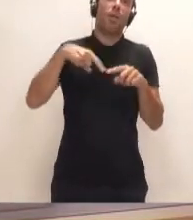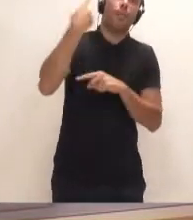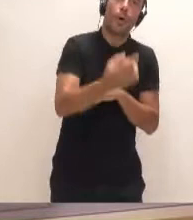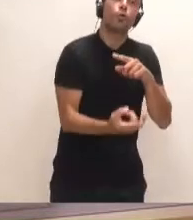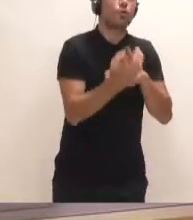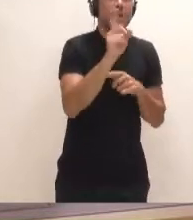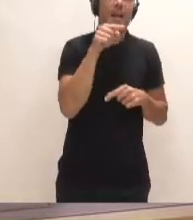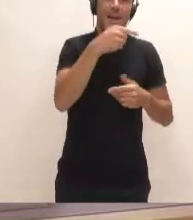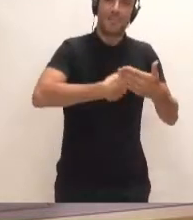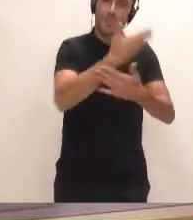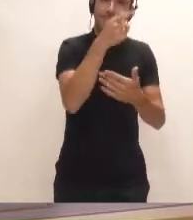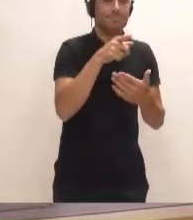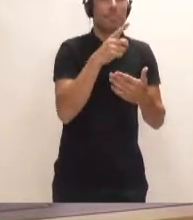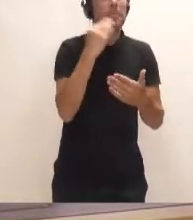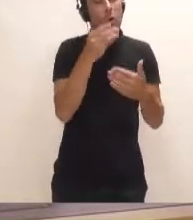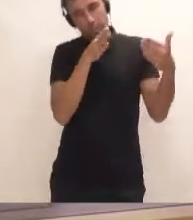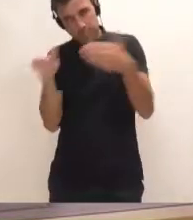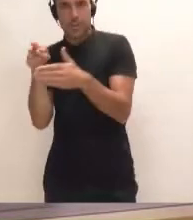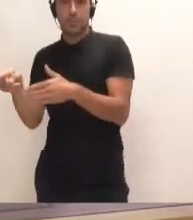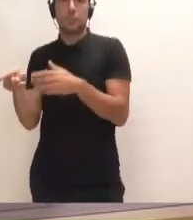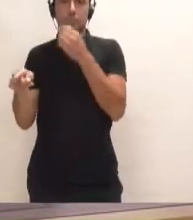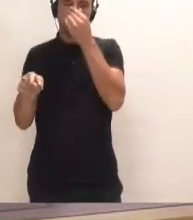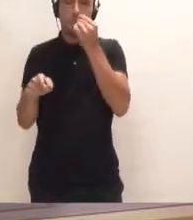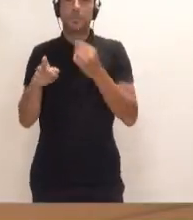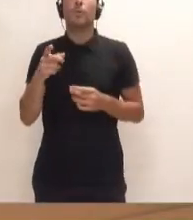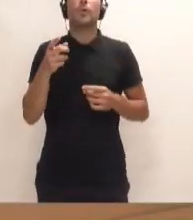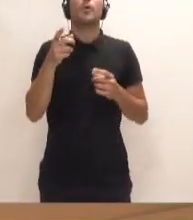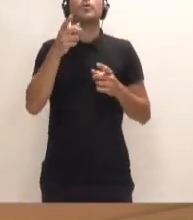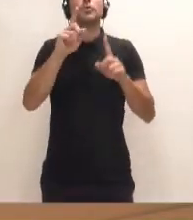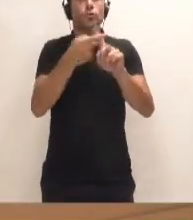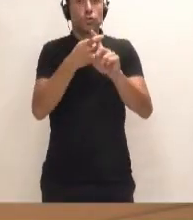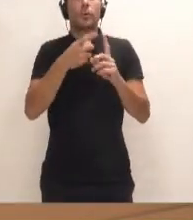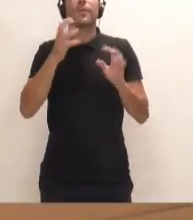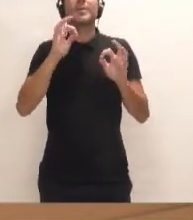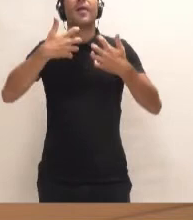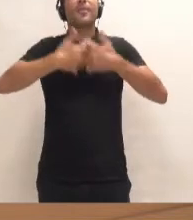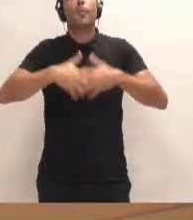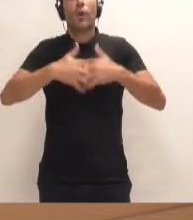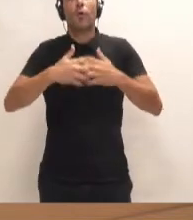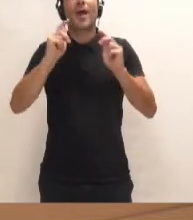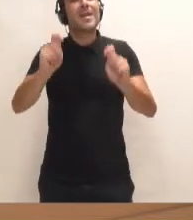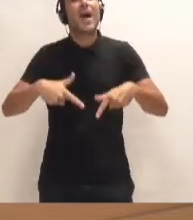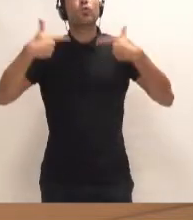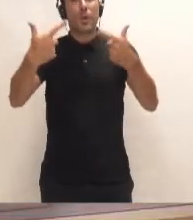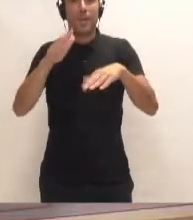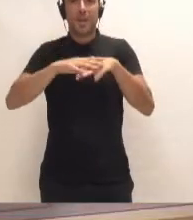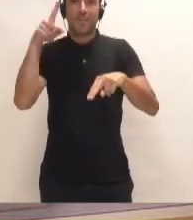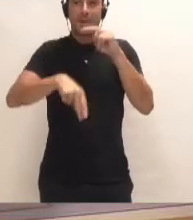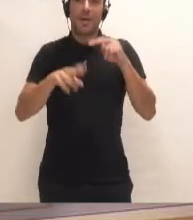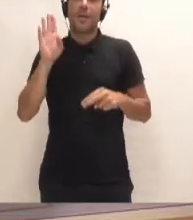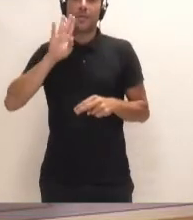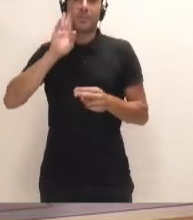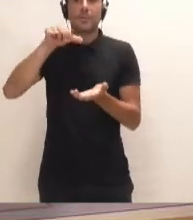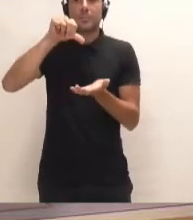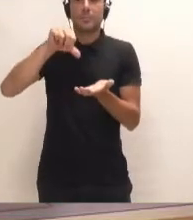ustedes proyectos donde invertir? Nosotras les podemos decir, solucionen los vertidos con depuradoras naturales descentralizadas. Aumenten el autoconsumo